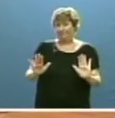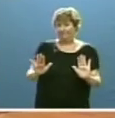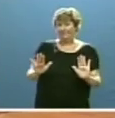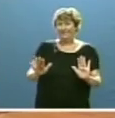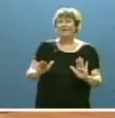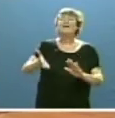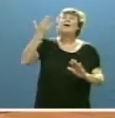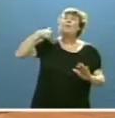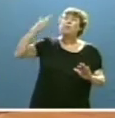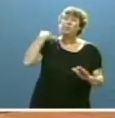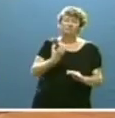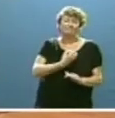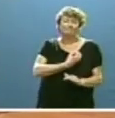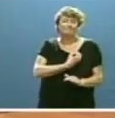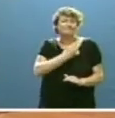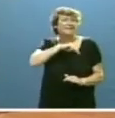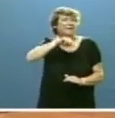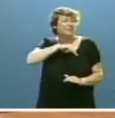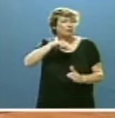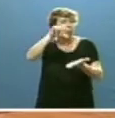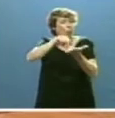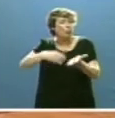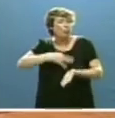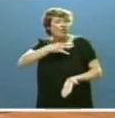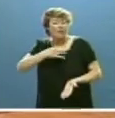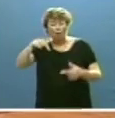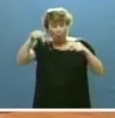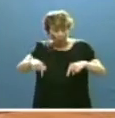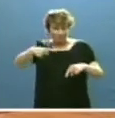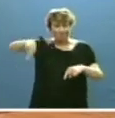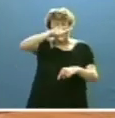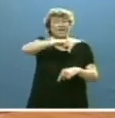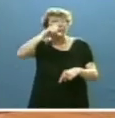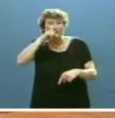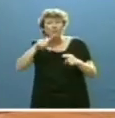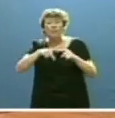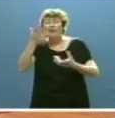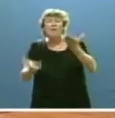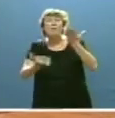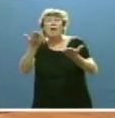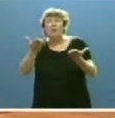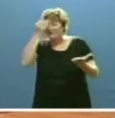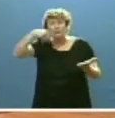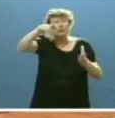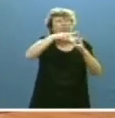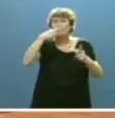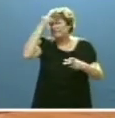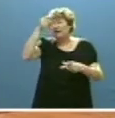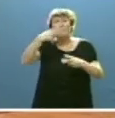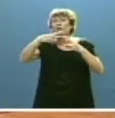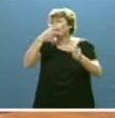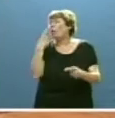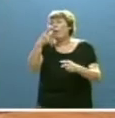Aquel sentimiento ciudadano que hoy, recordémoslo, nos valora socialmente como un problema y esta